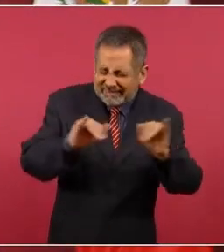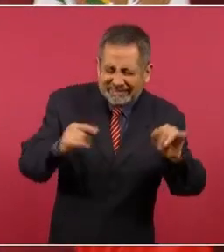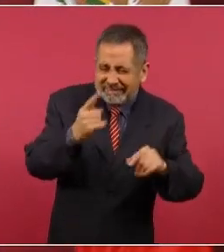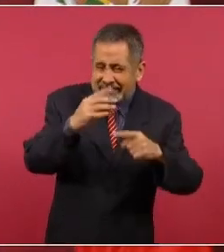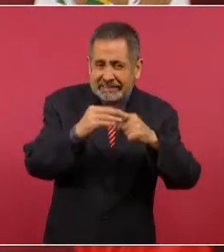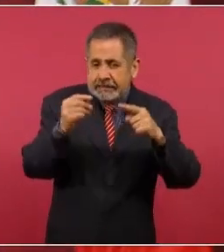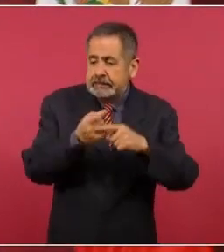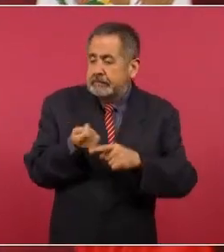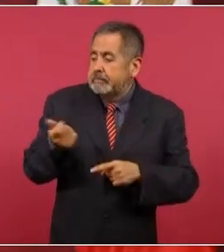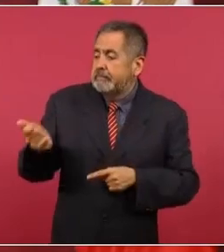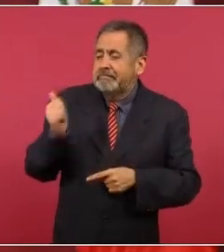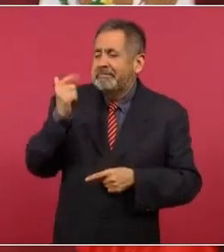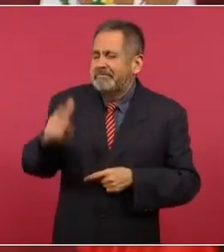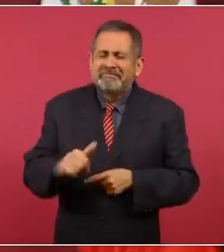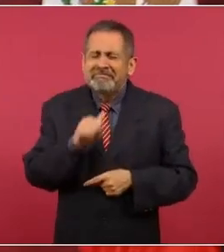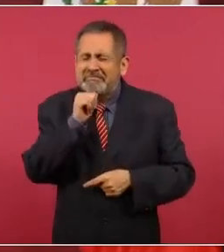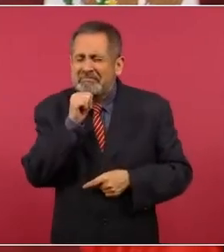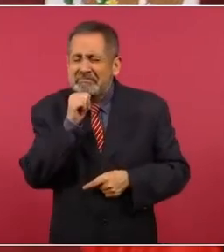un centavo.